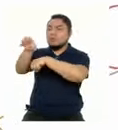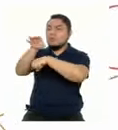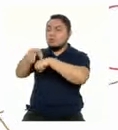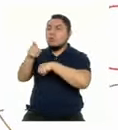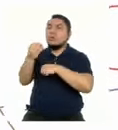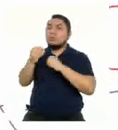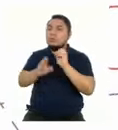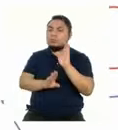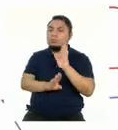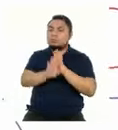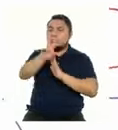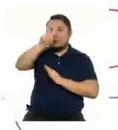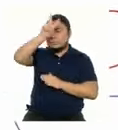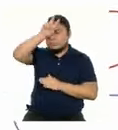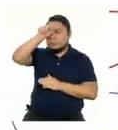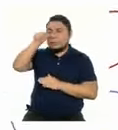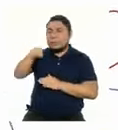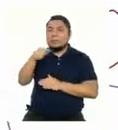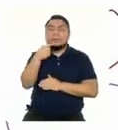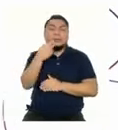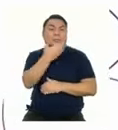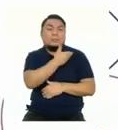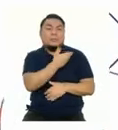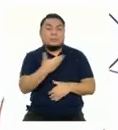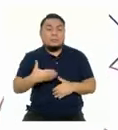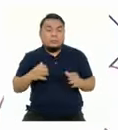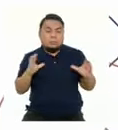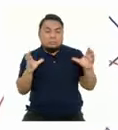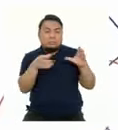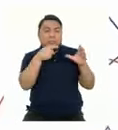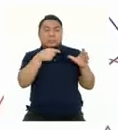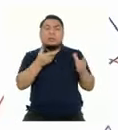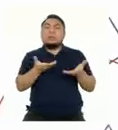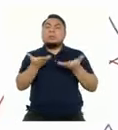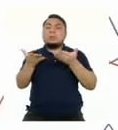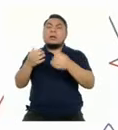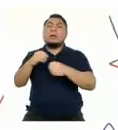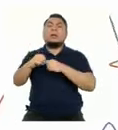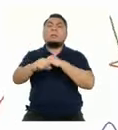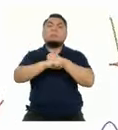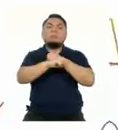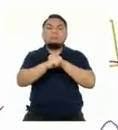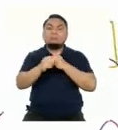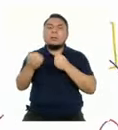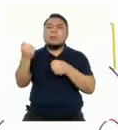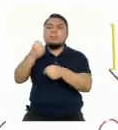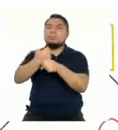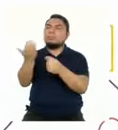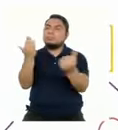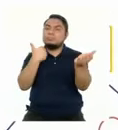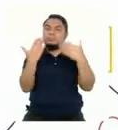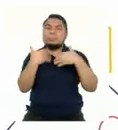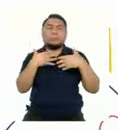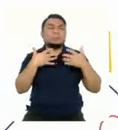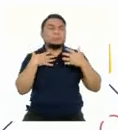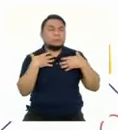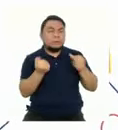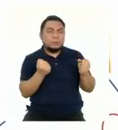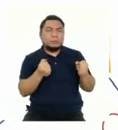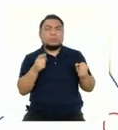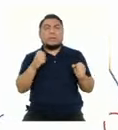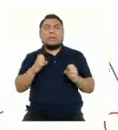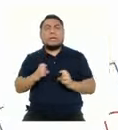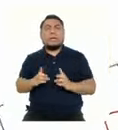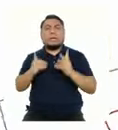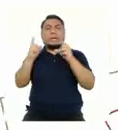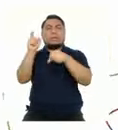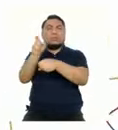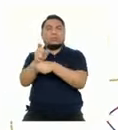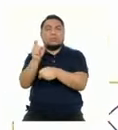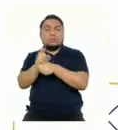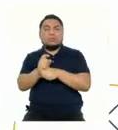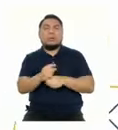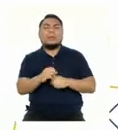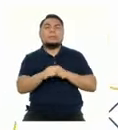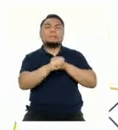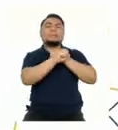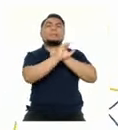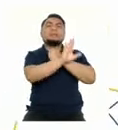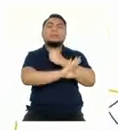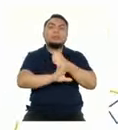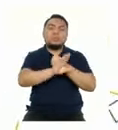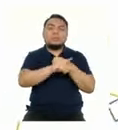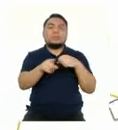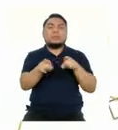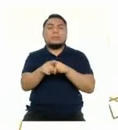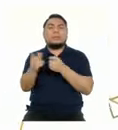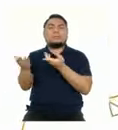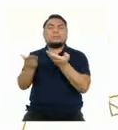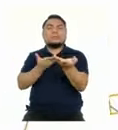del país y actúa principalmente en las áreas de promoción de empleo, salud, educación, seguridad,